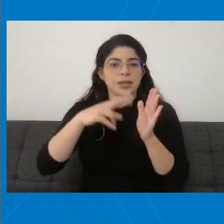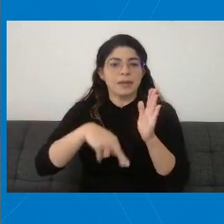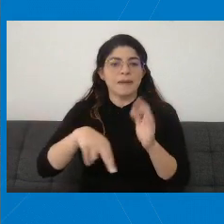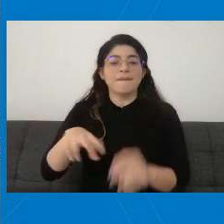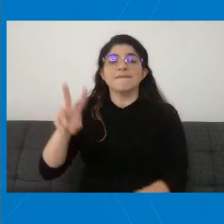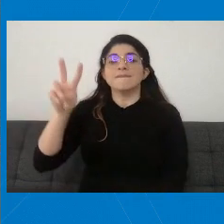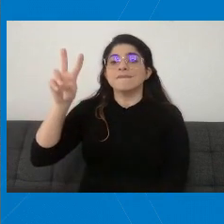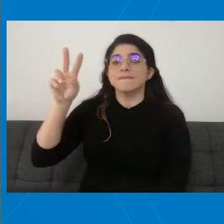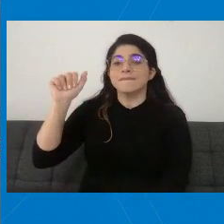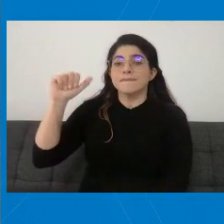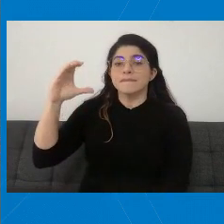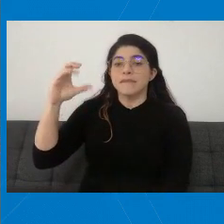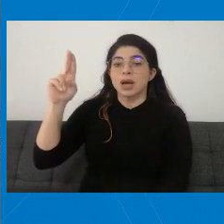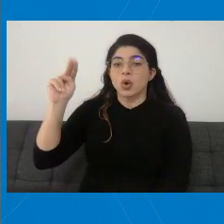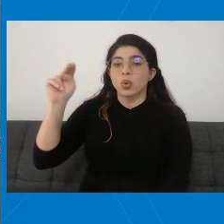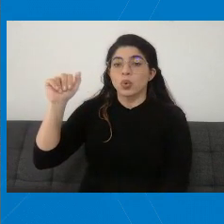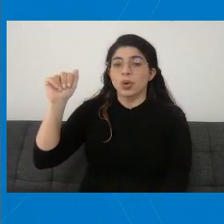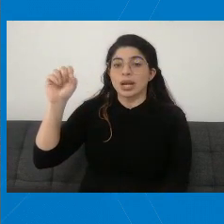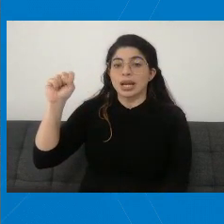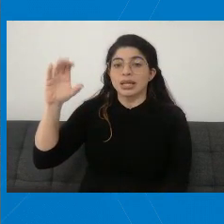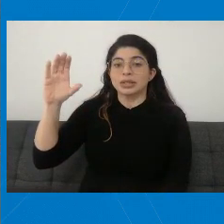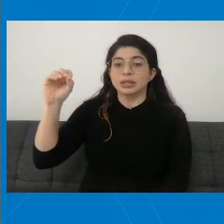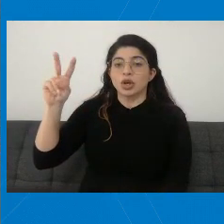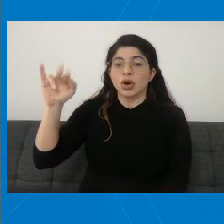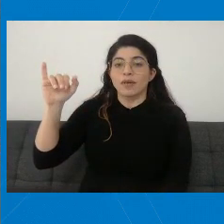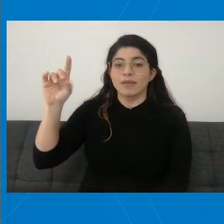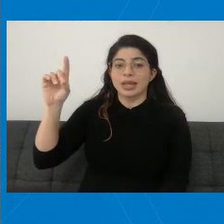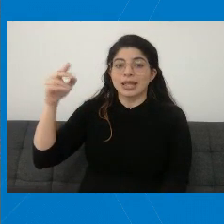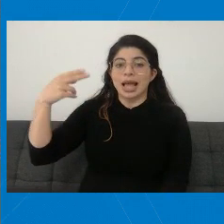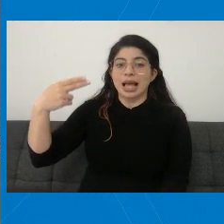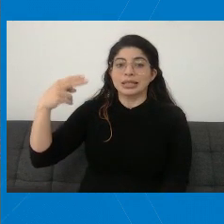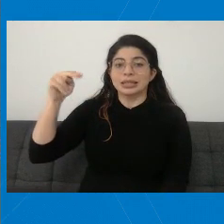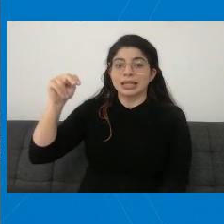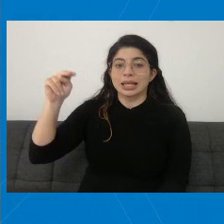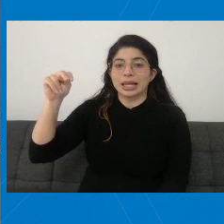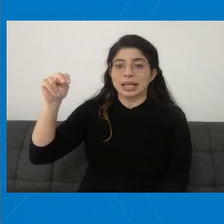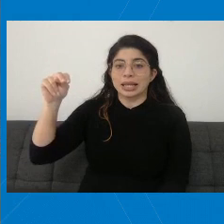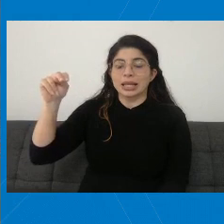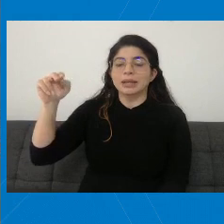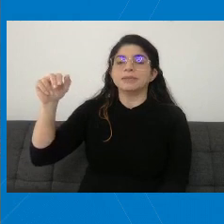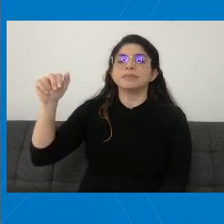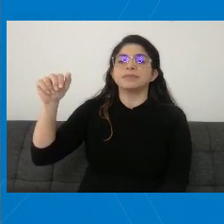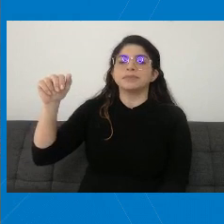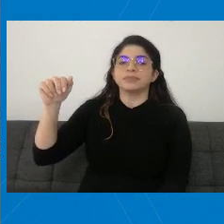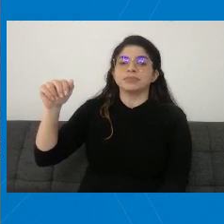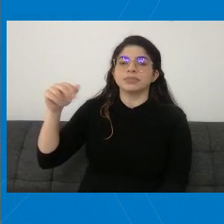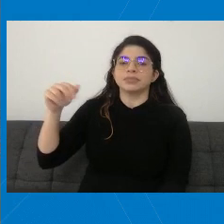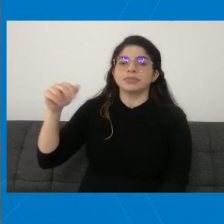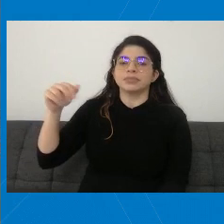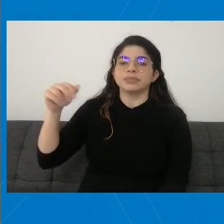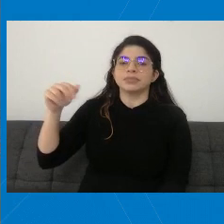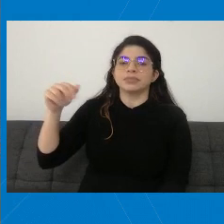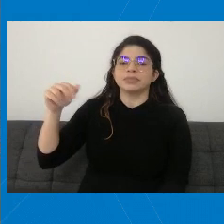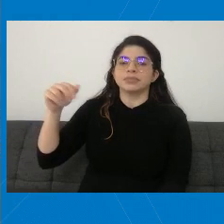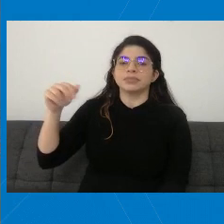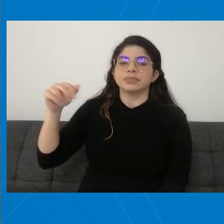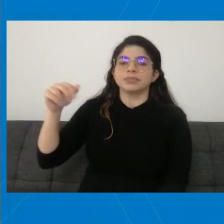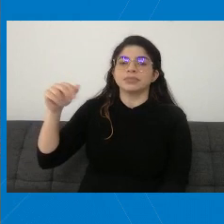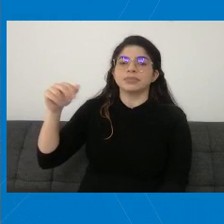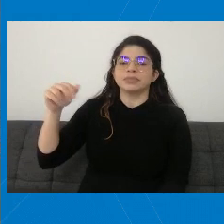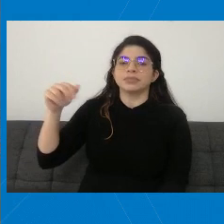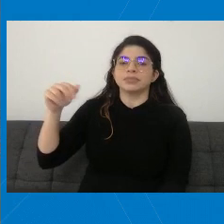vacunascovidhnn, o sea, es decir, Hospital Nacional de Niños,